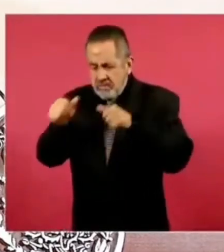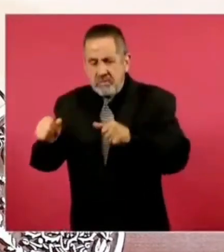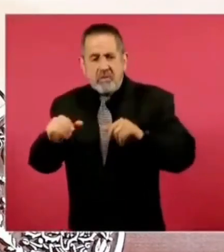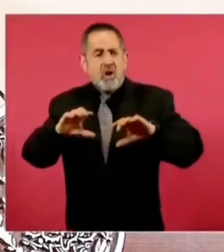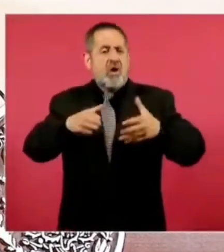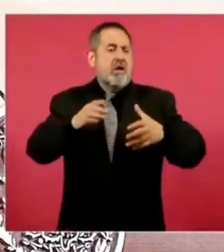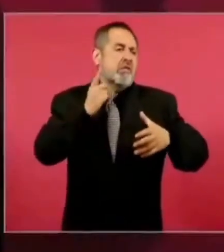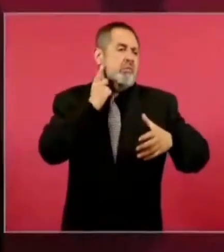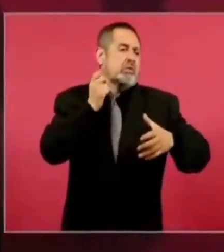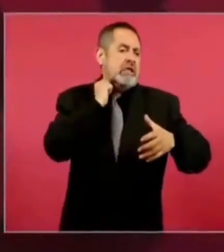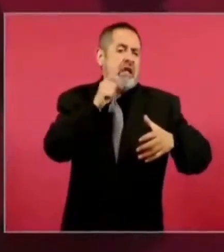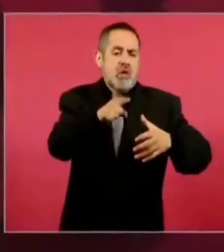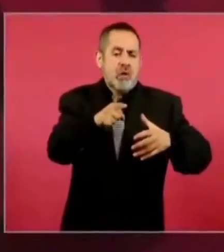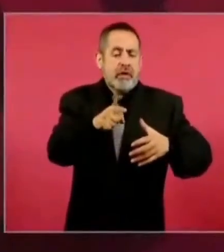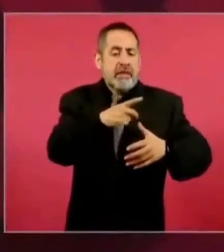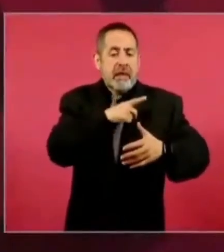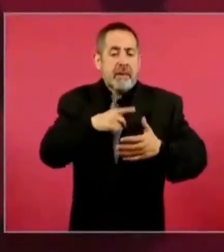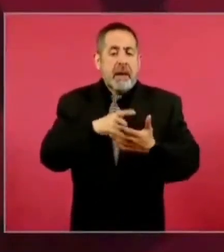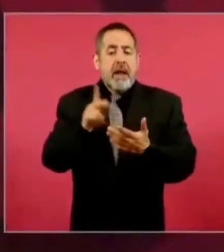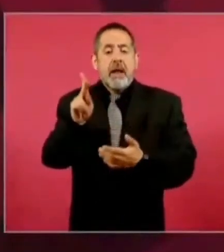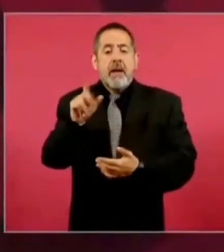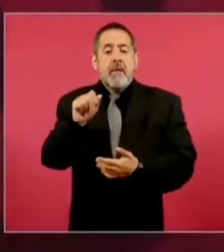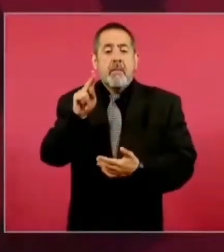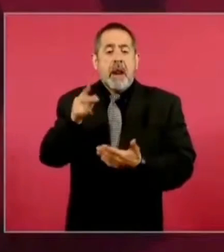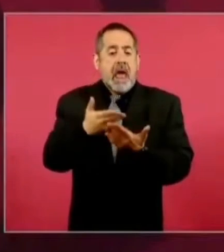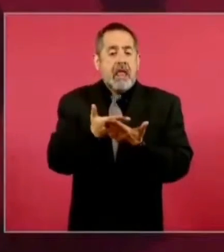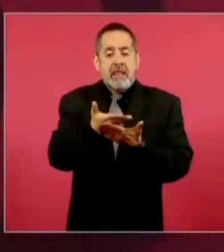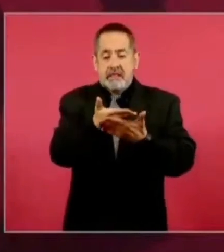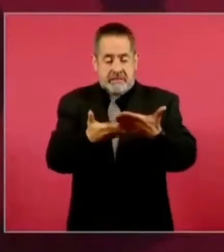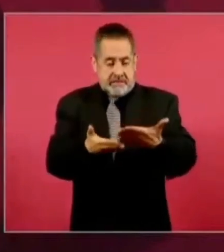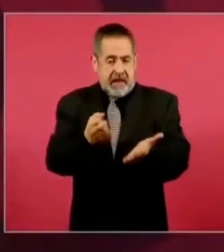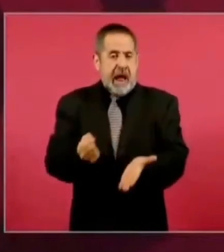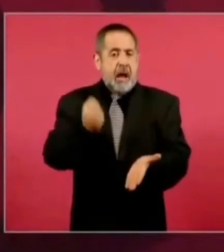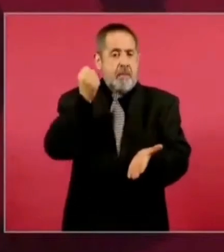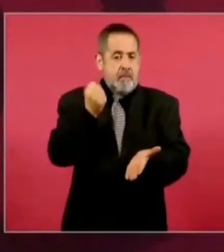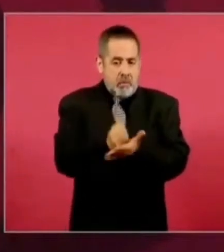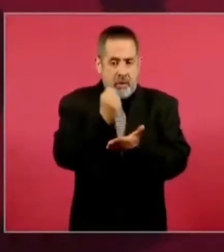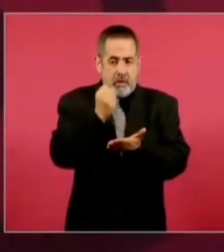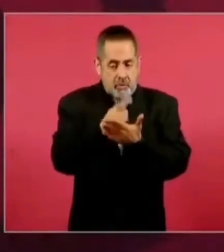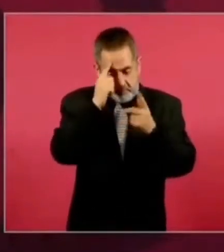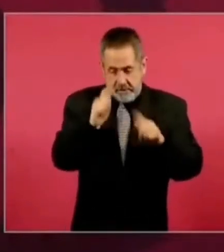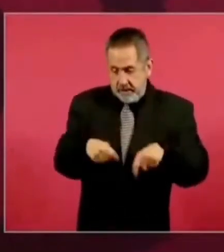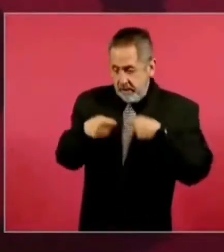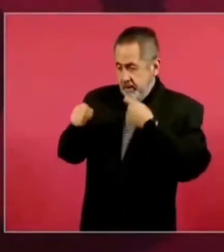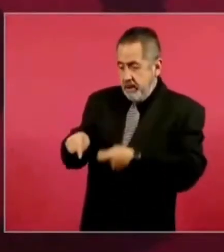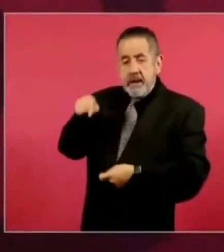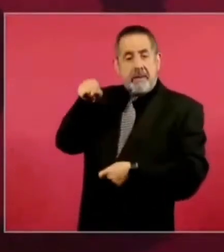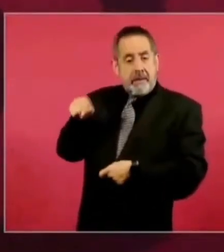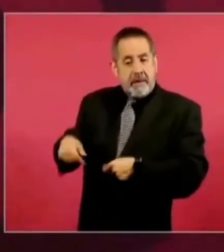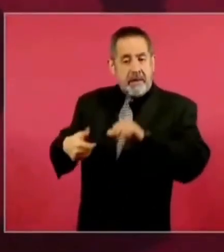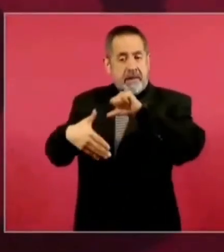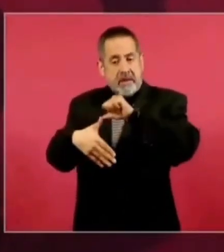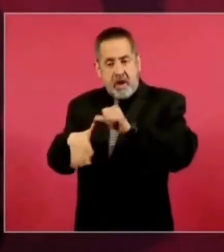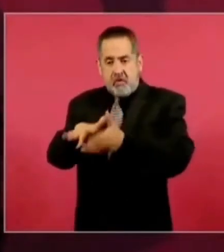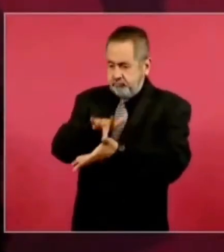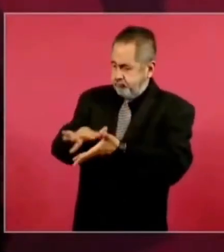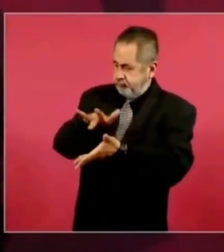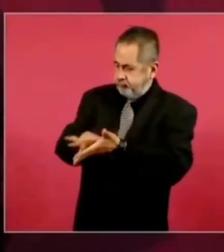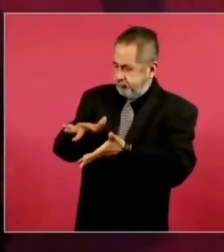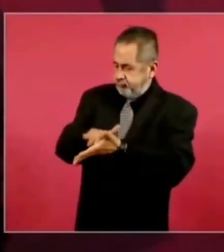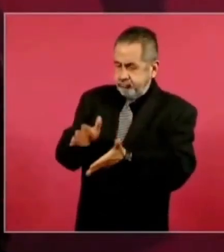Congreso es aprobar un plan para el desarrollo de los pueblos de América Latina.